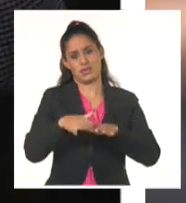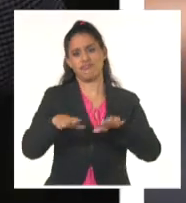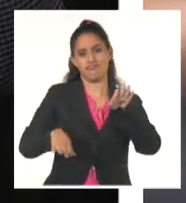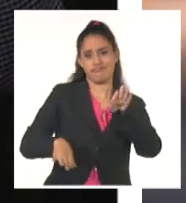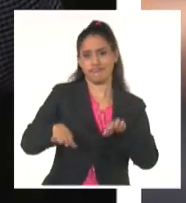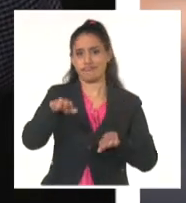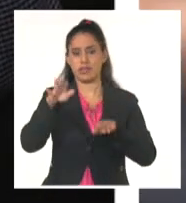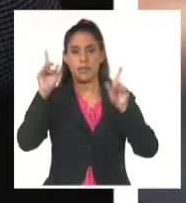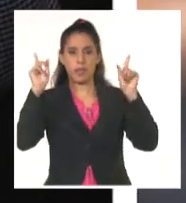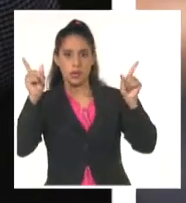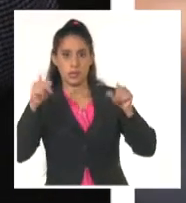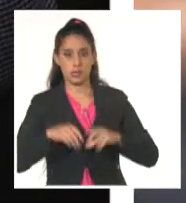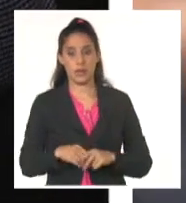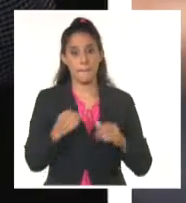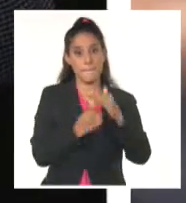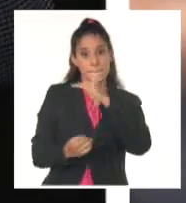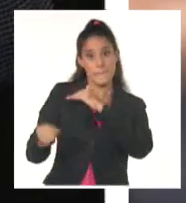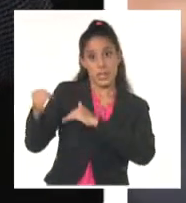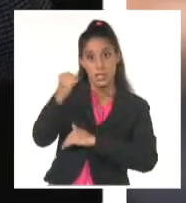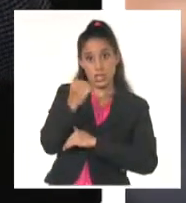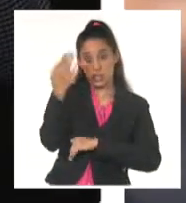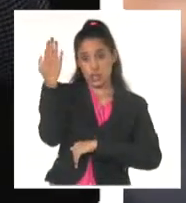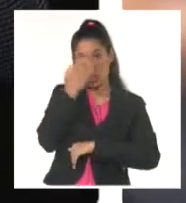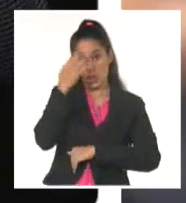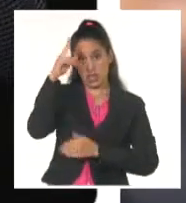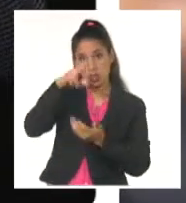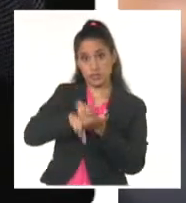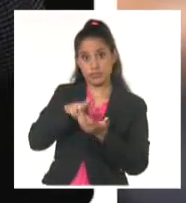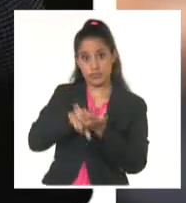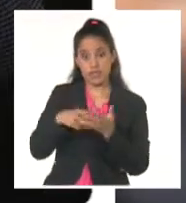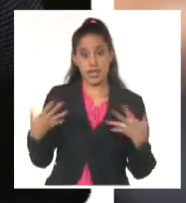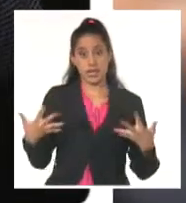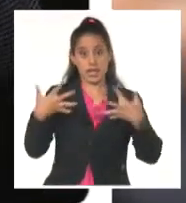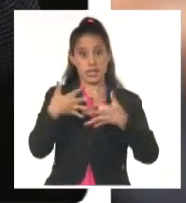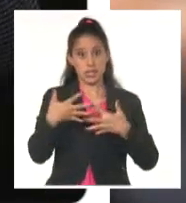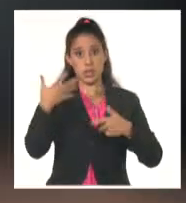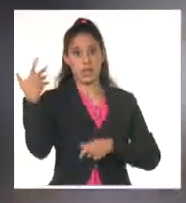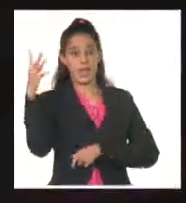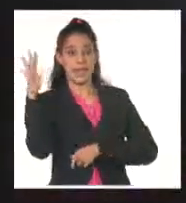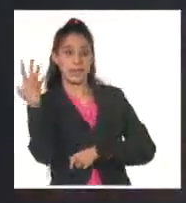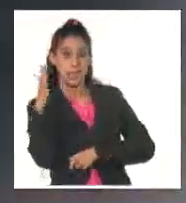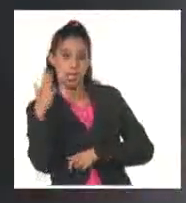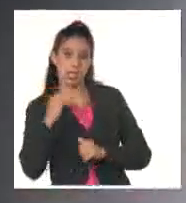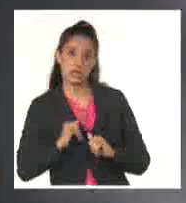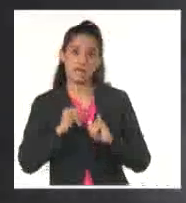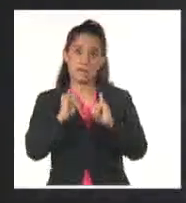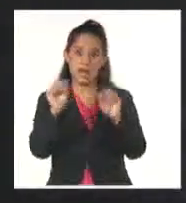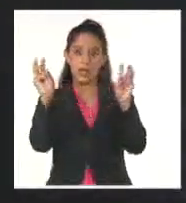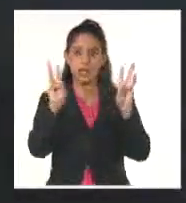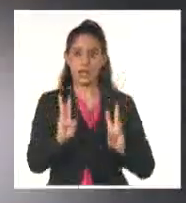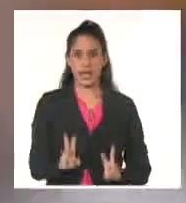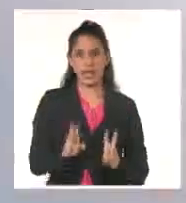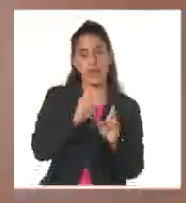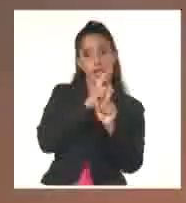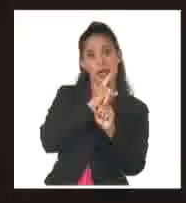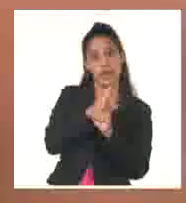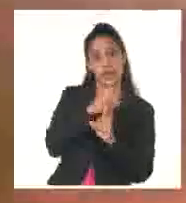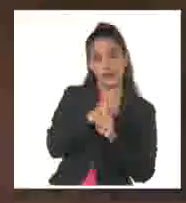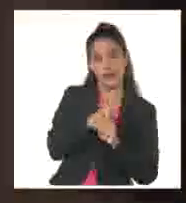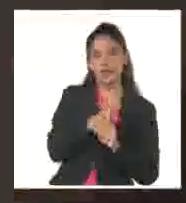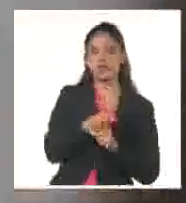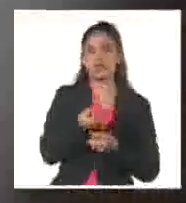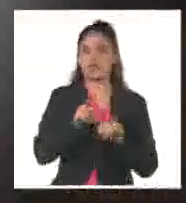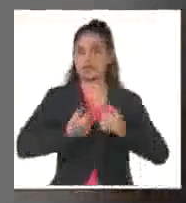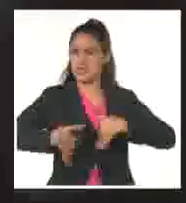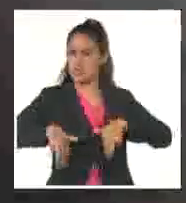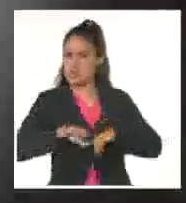El ministro cubano de Relaciones Exteriores, Bruno Rodríguez Parrilla, por medio de un mensaje en la red digital X, calificó el hecho de cobarde